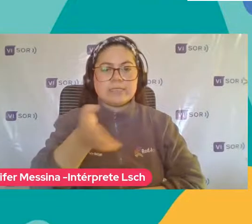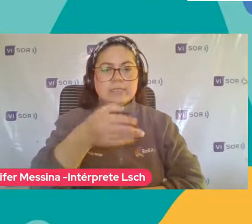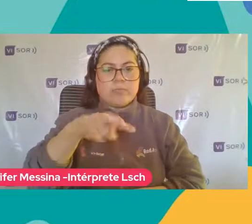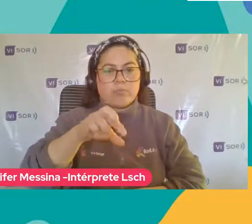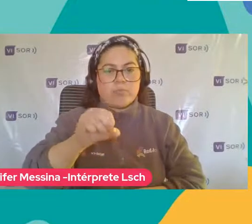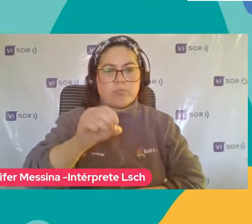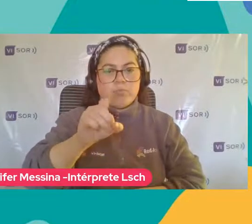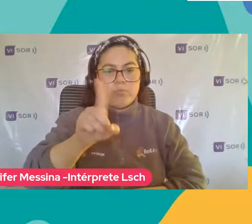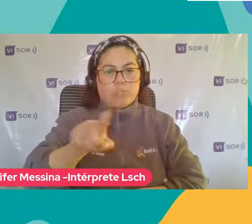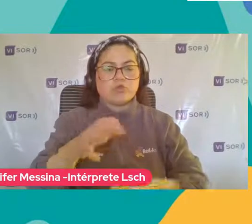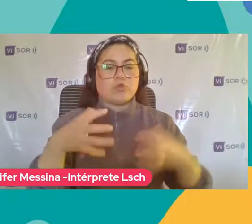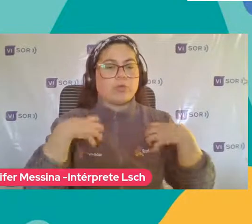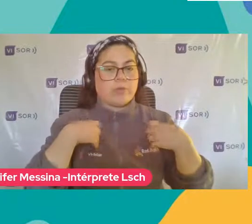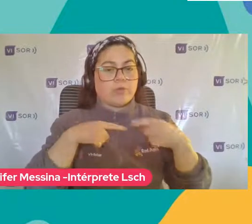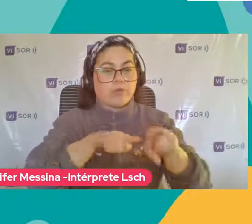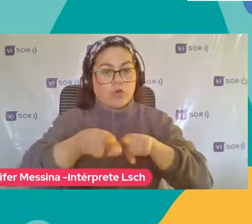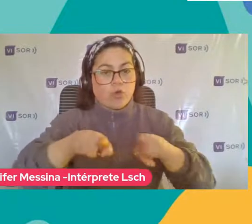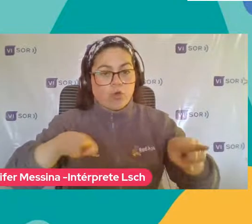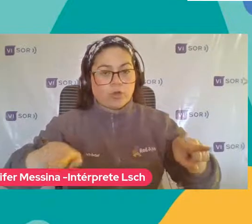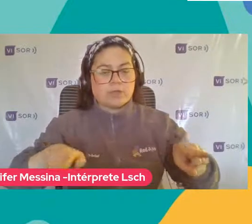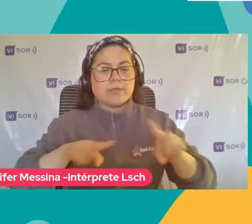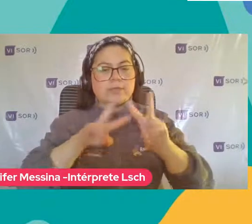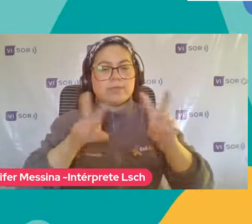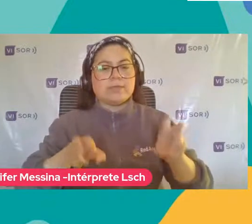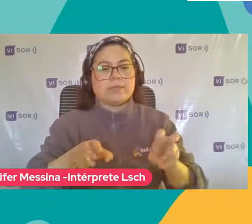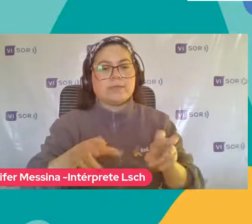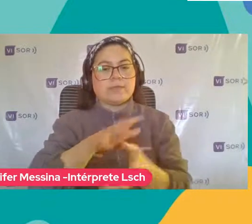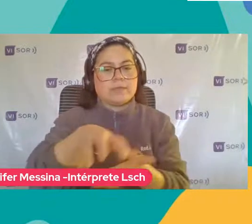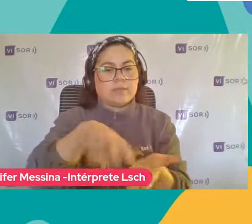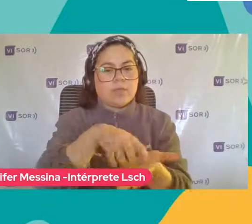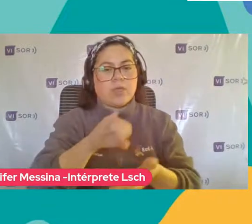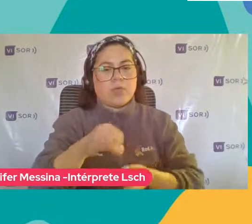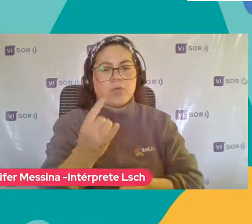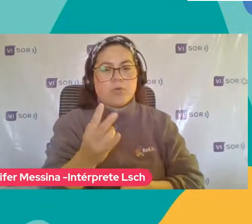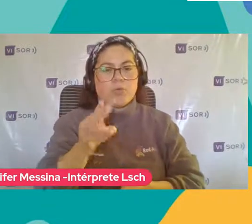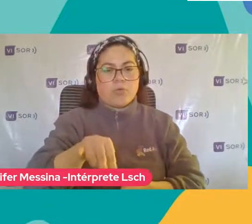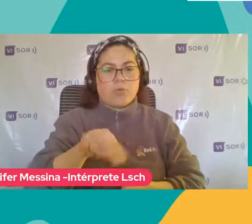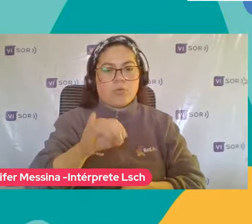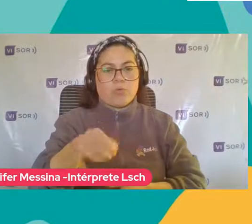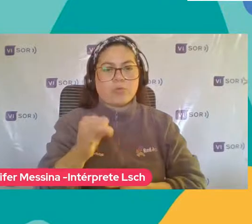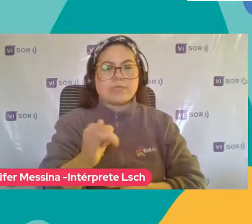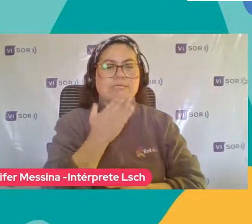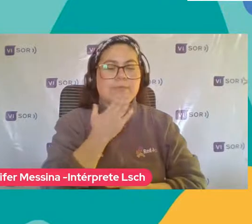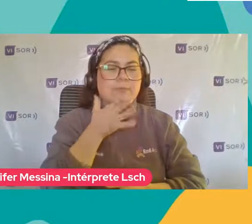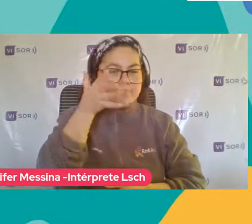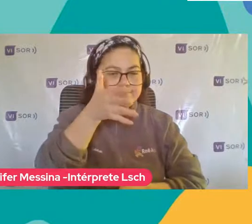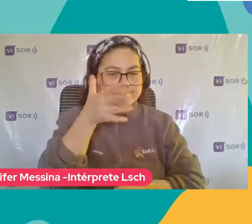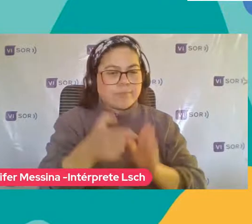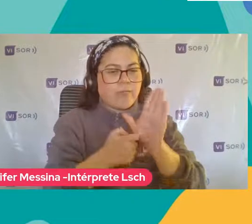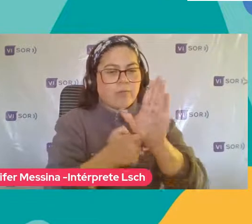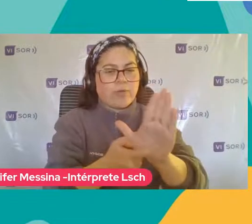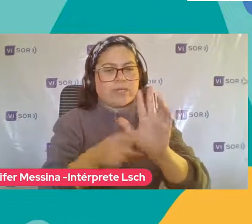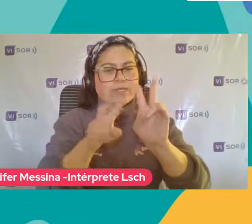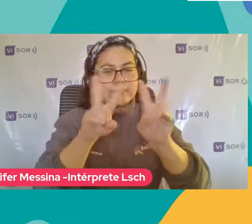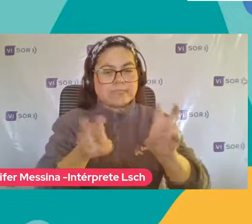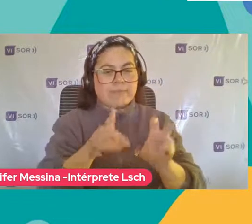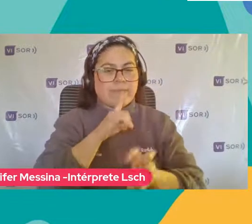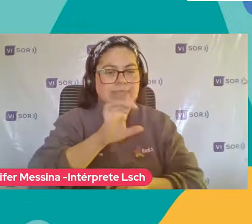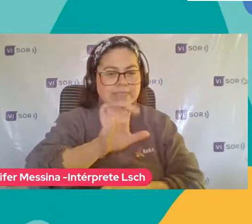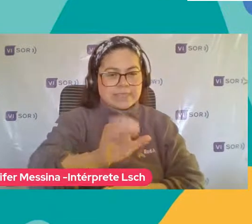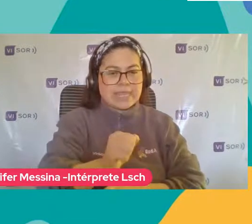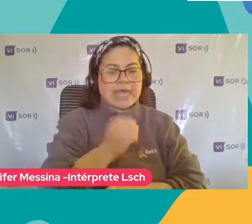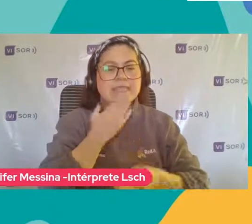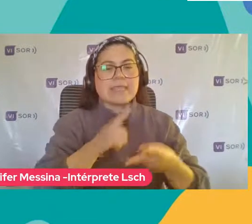Junji Bío Bío Que ha estado Exponiéndonos Respecto A este trastorno Y también por supuesto Las palabras iniciales De nuestra directora